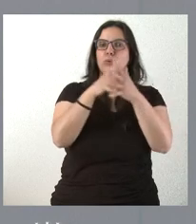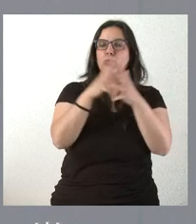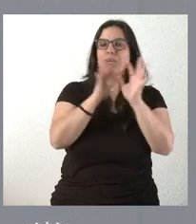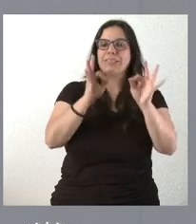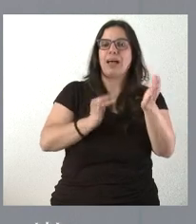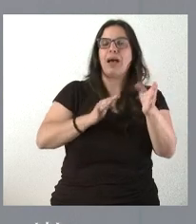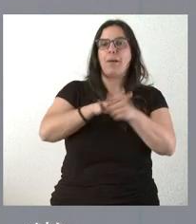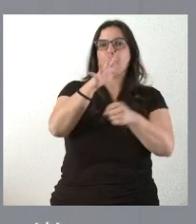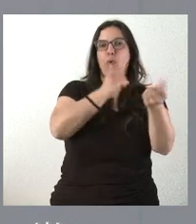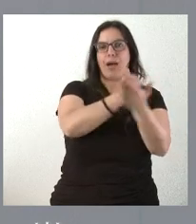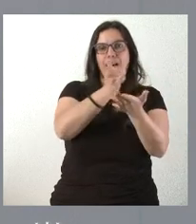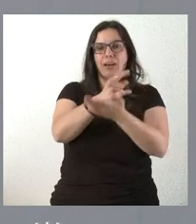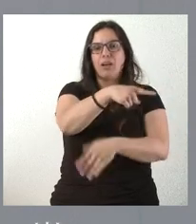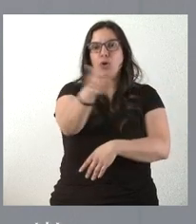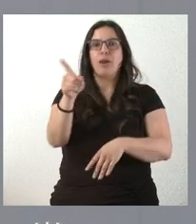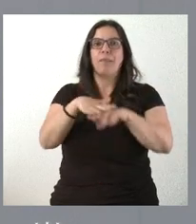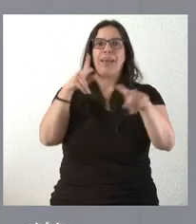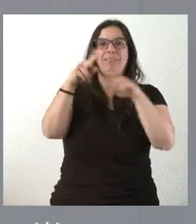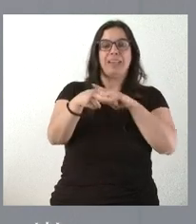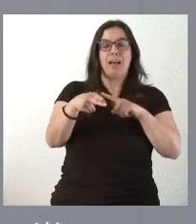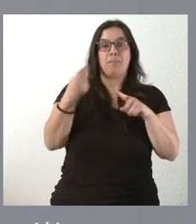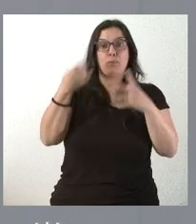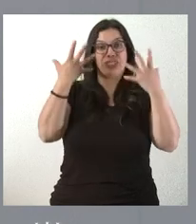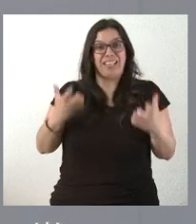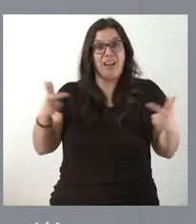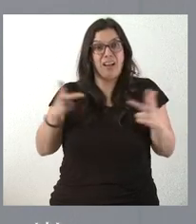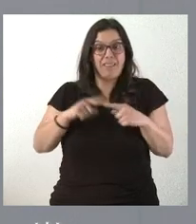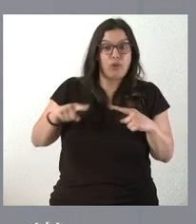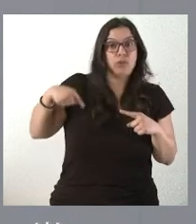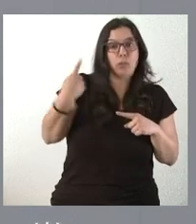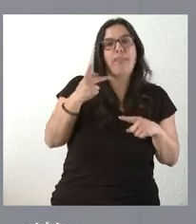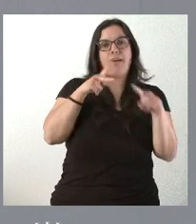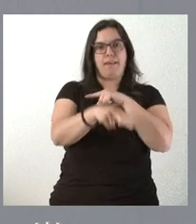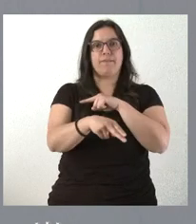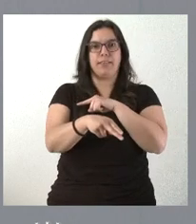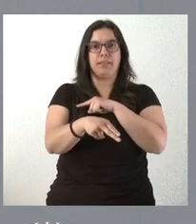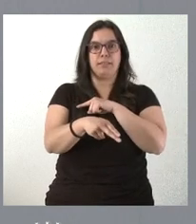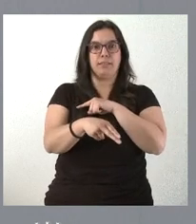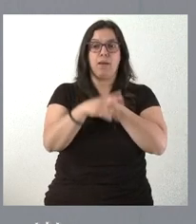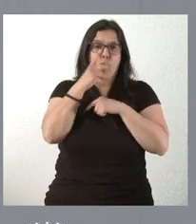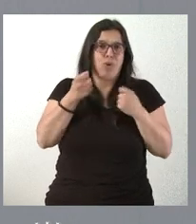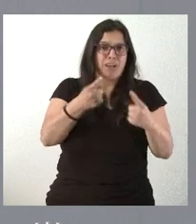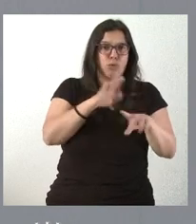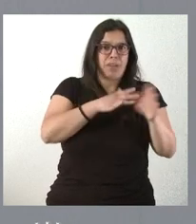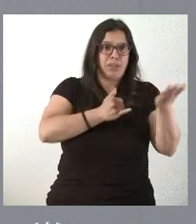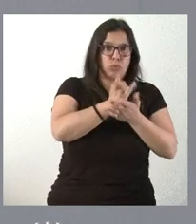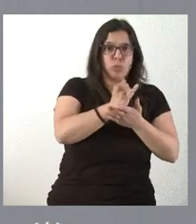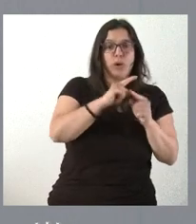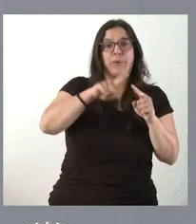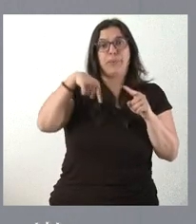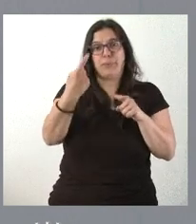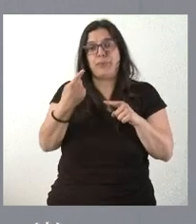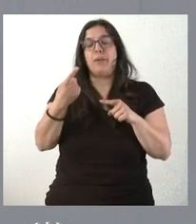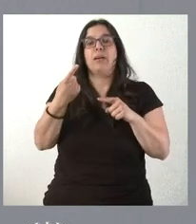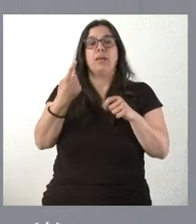agrícola que evitara las consecuencias extremas que la sequía está produciendo sobre los costes para los agricultores, sobre la rentabilidad de